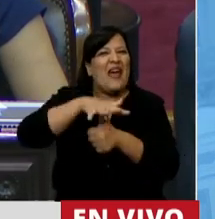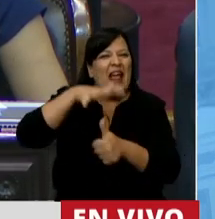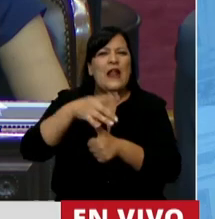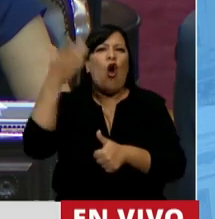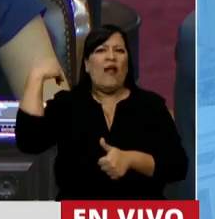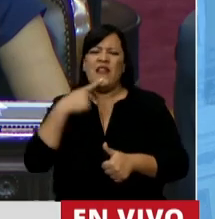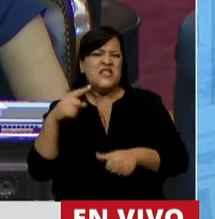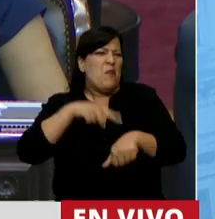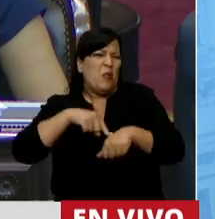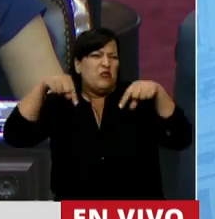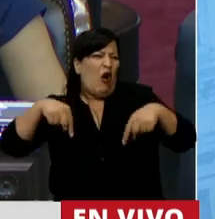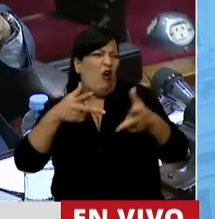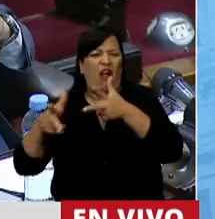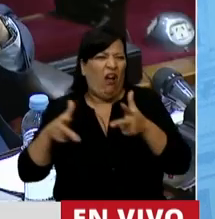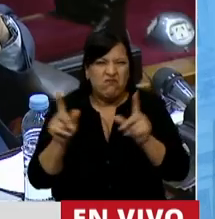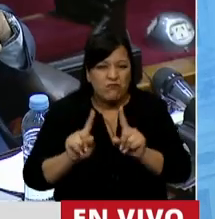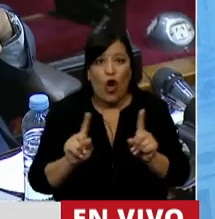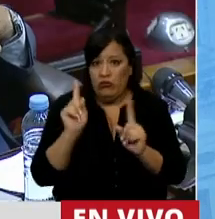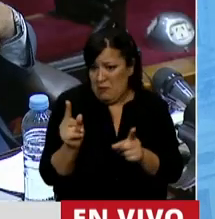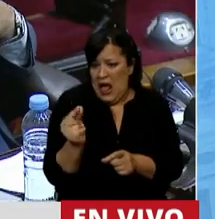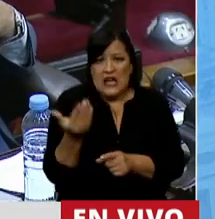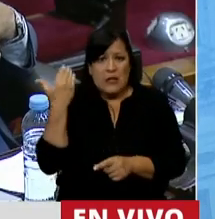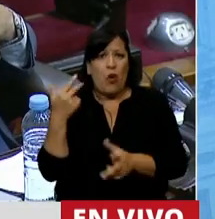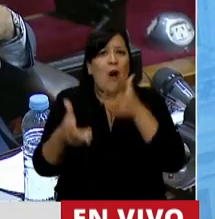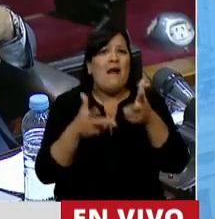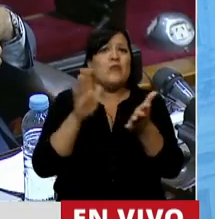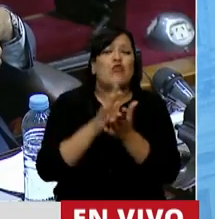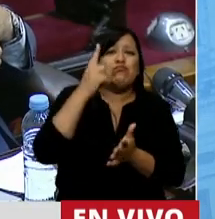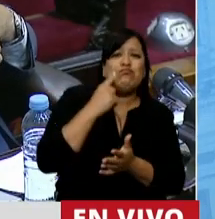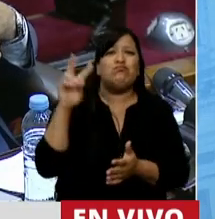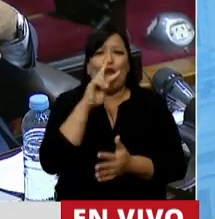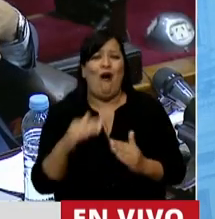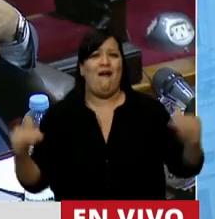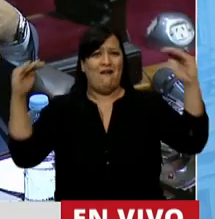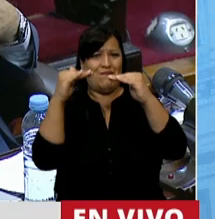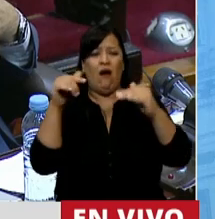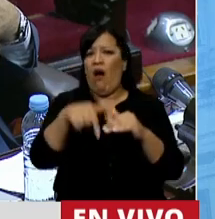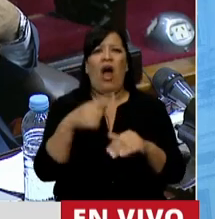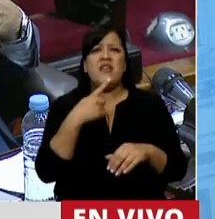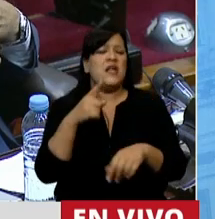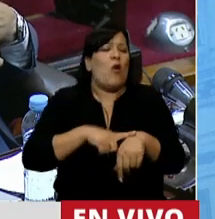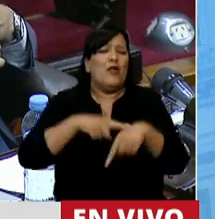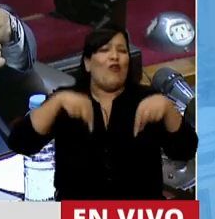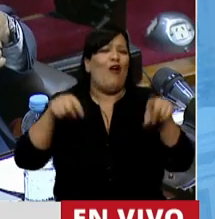Ni que hablar de cuando hace tan poco hablábamos de paridad y tampoco era el momento.